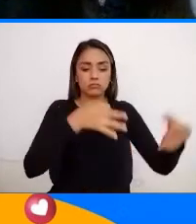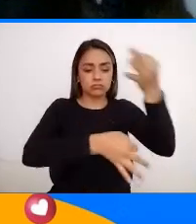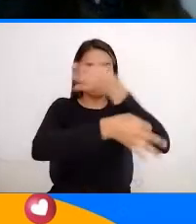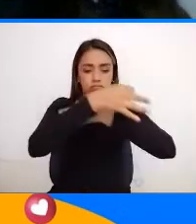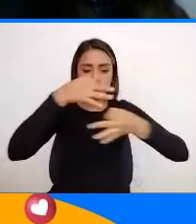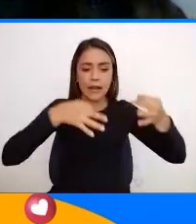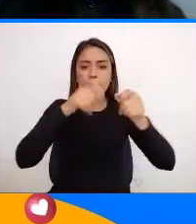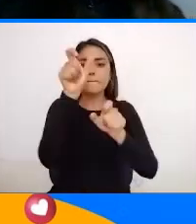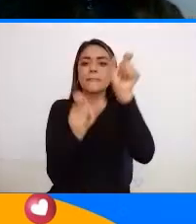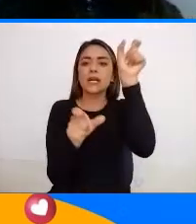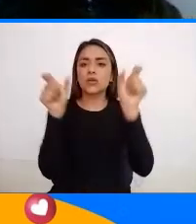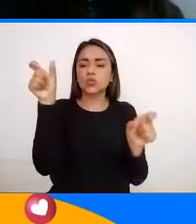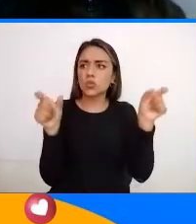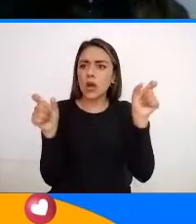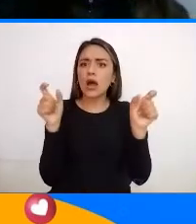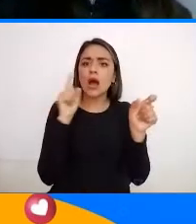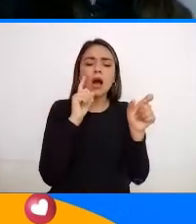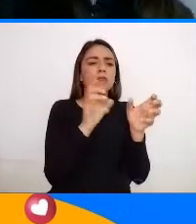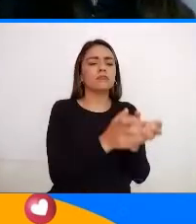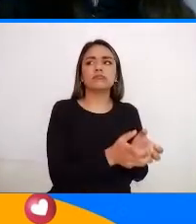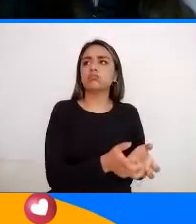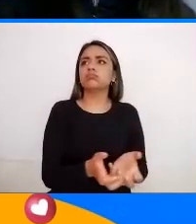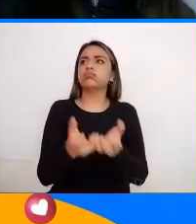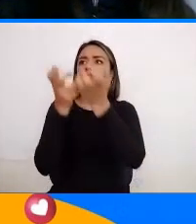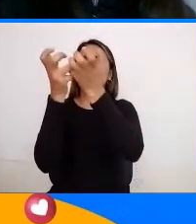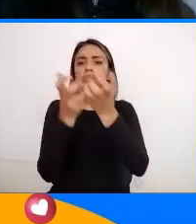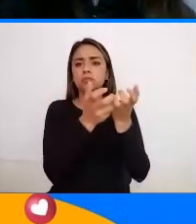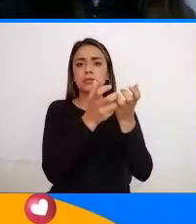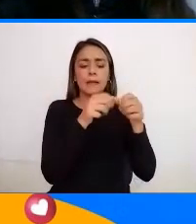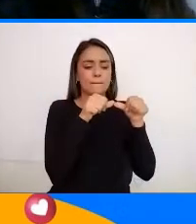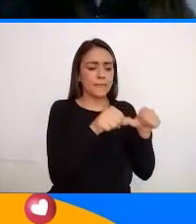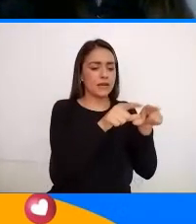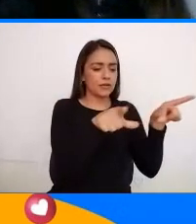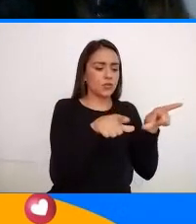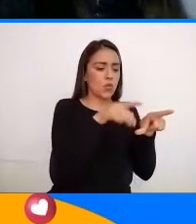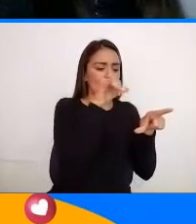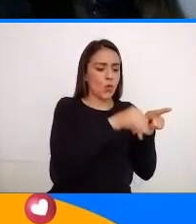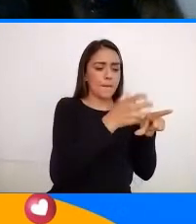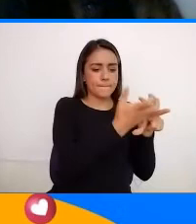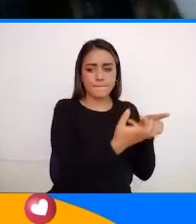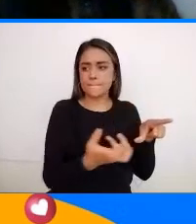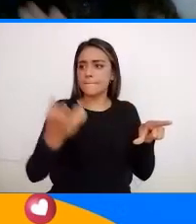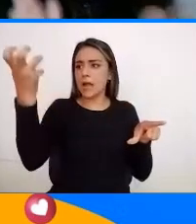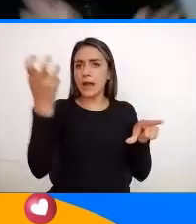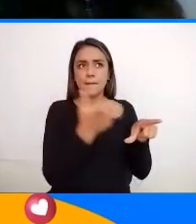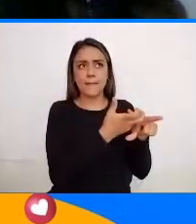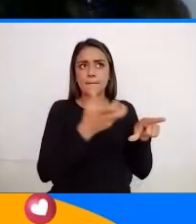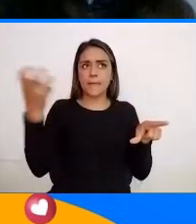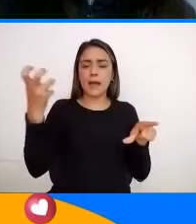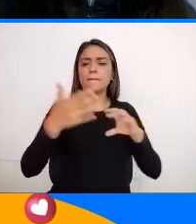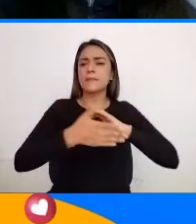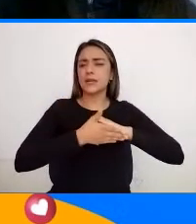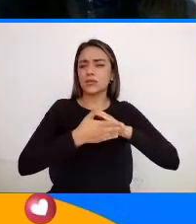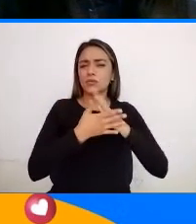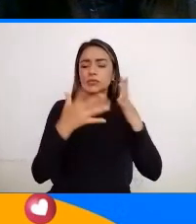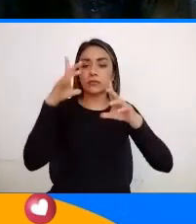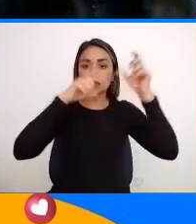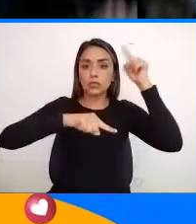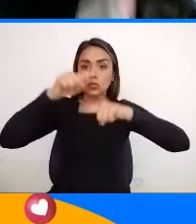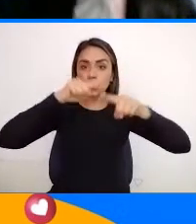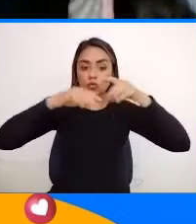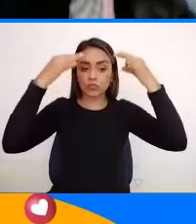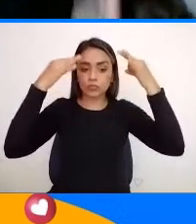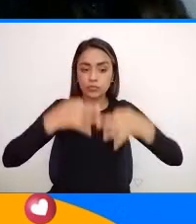de personas a países o lugares fuera de su entorno habitual Por motivos personales Para que sea turismo, chicos,